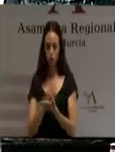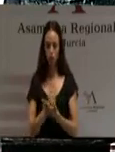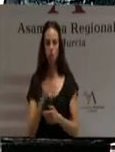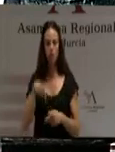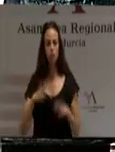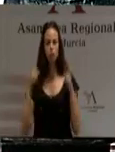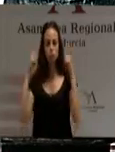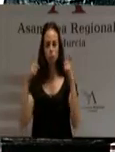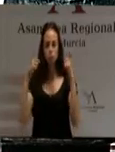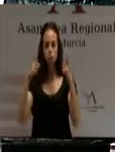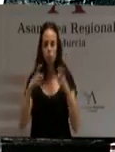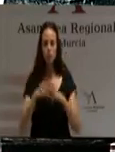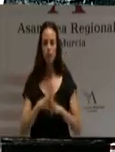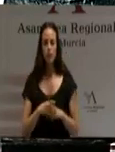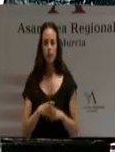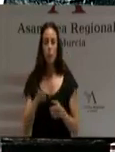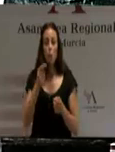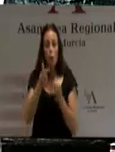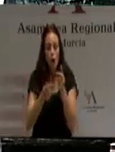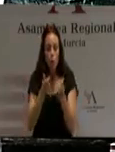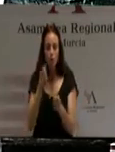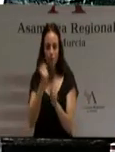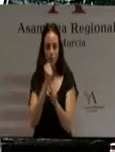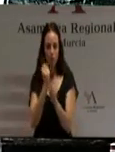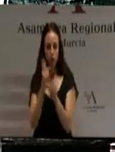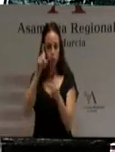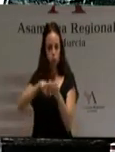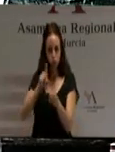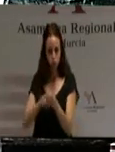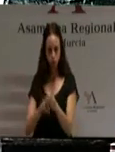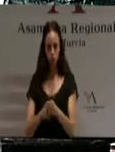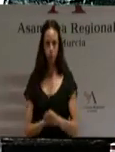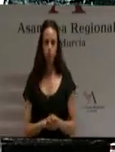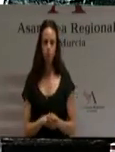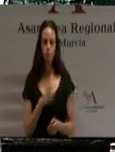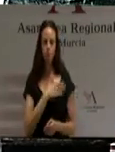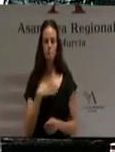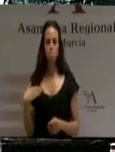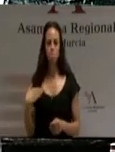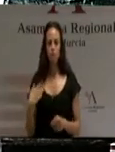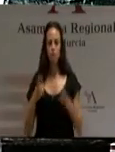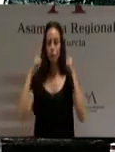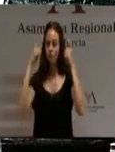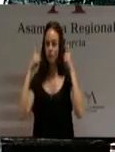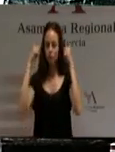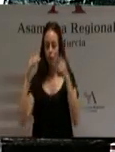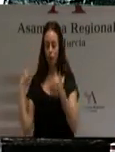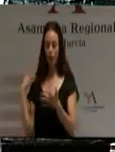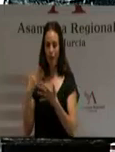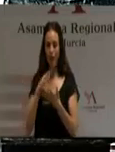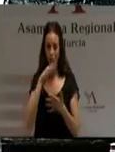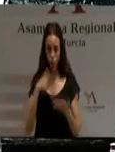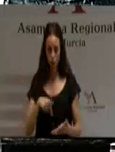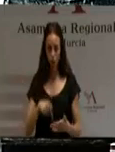progresivamente se vayan incorporando al mercado de trabajo, pretendemos poner en valor todo el esfuerzo que se viene realizando actualmente en